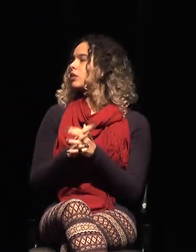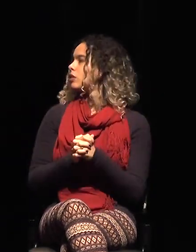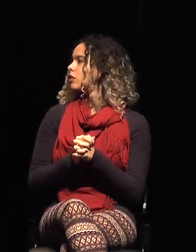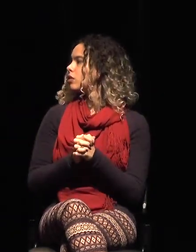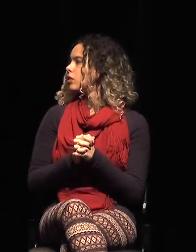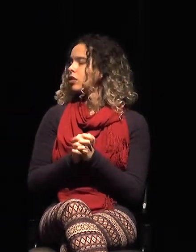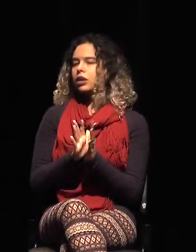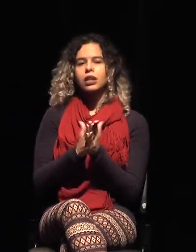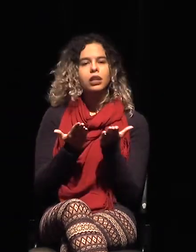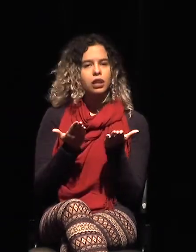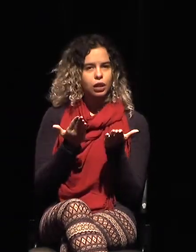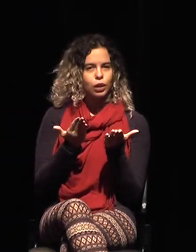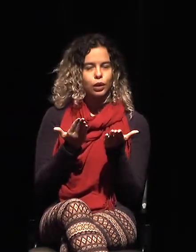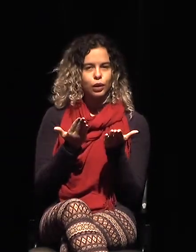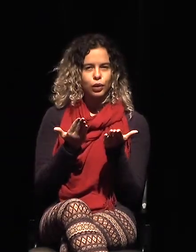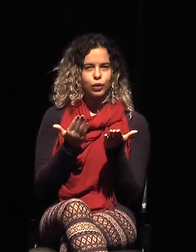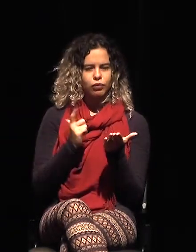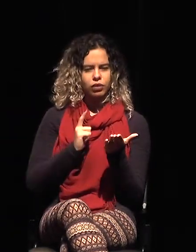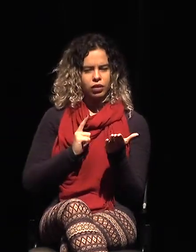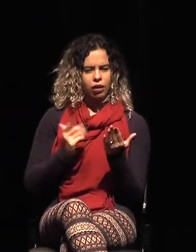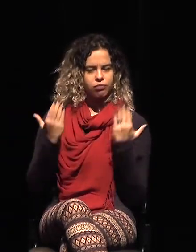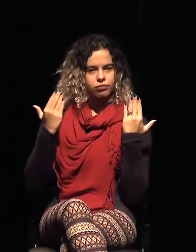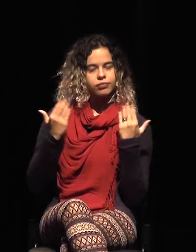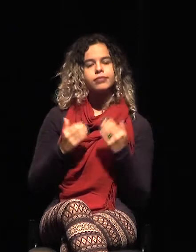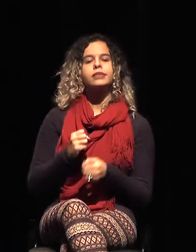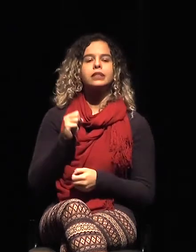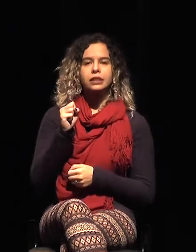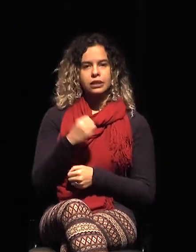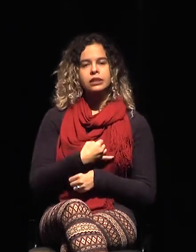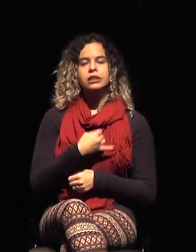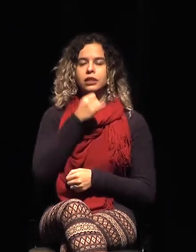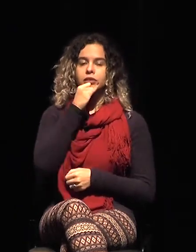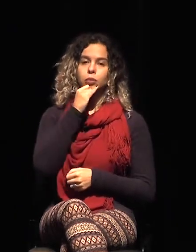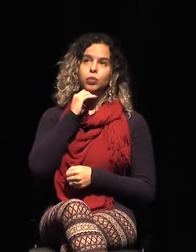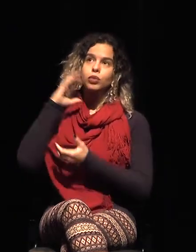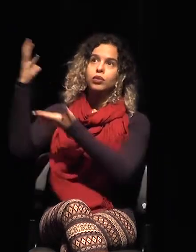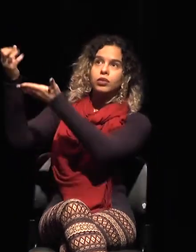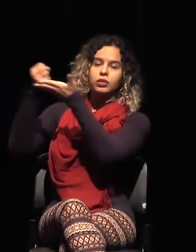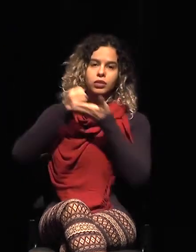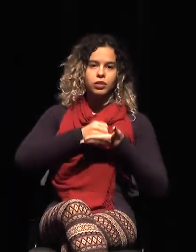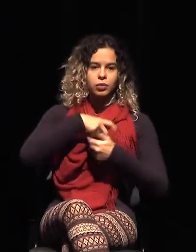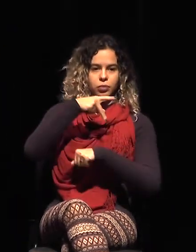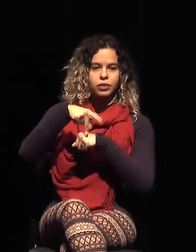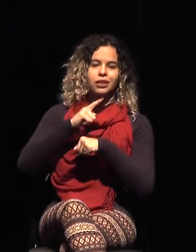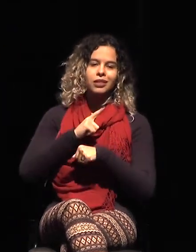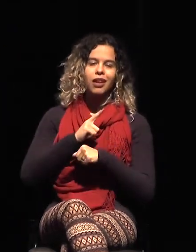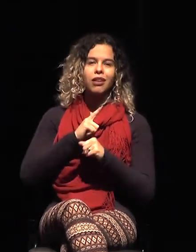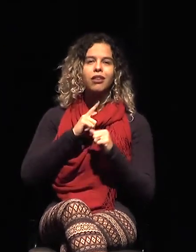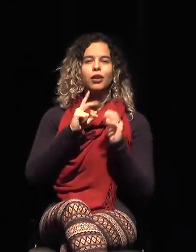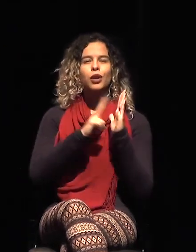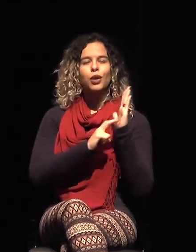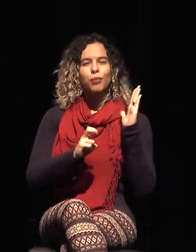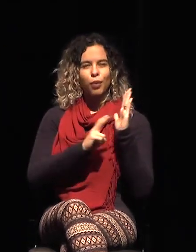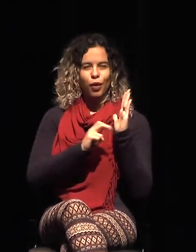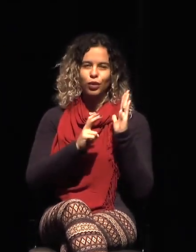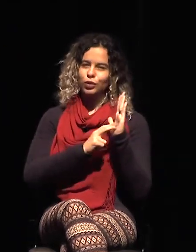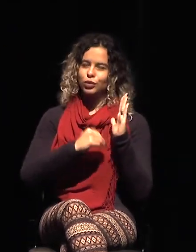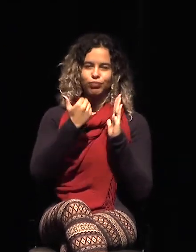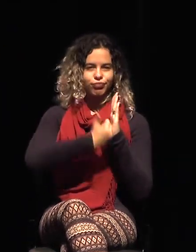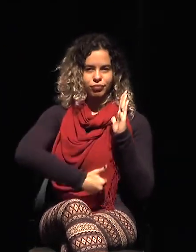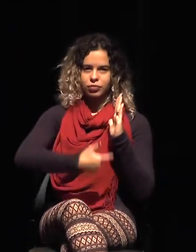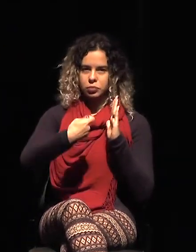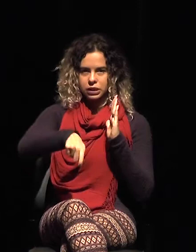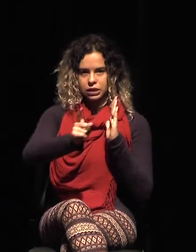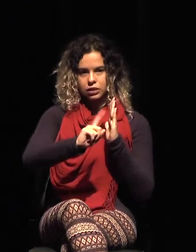Los libros en la importación tienen inmunidad tributaria por la Constitución Federal. No nos preocupamos con libros cuando